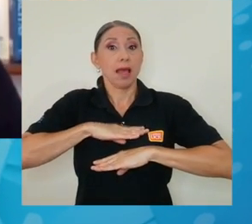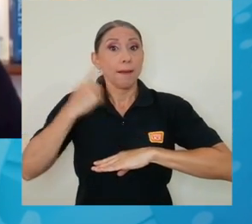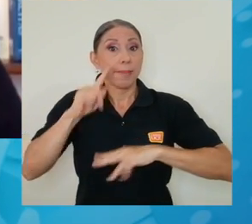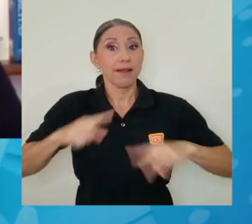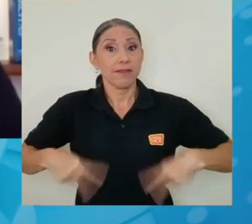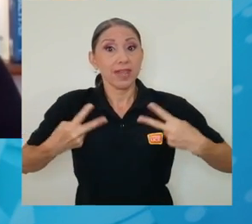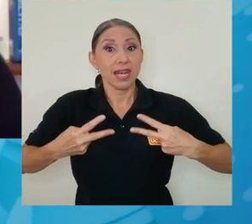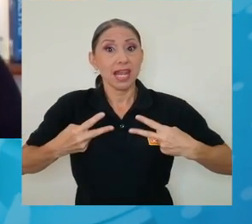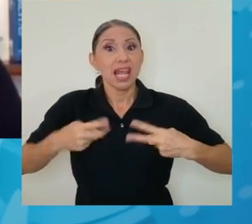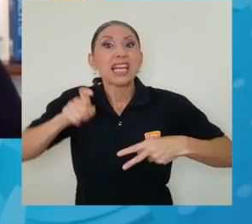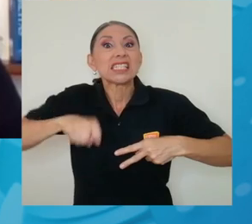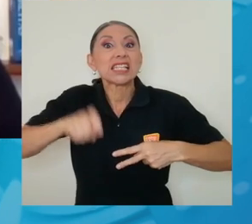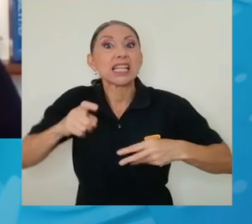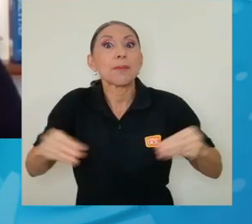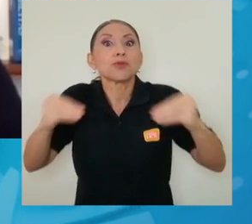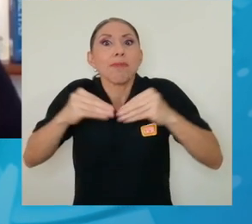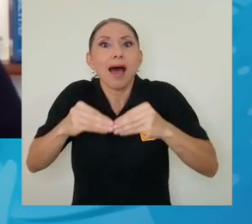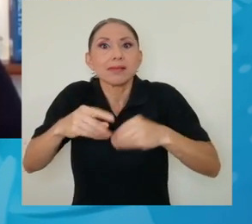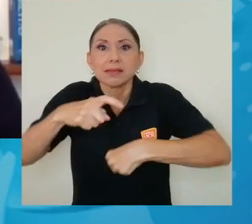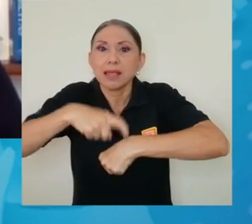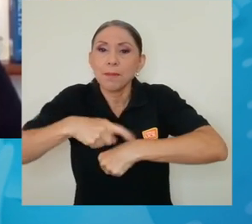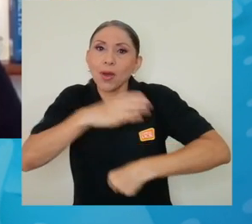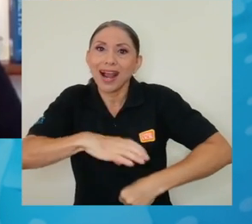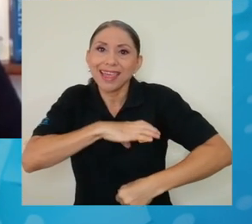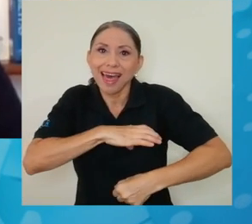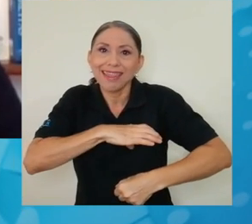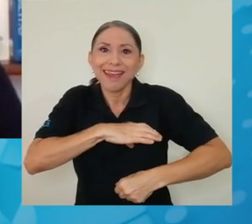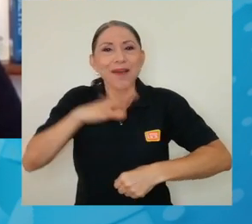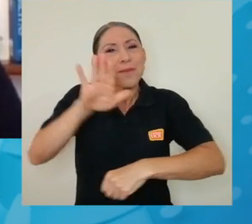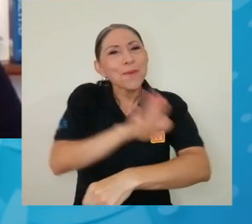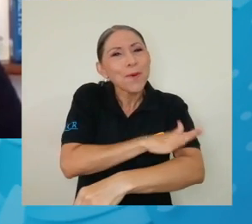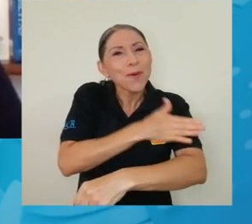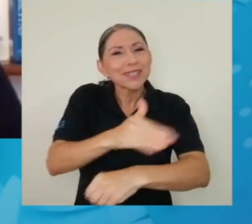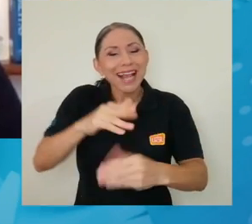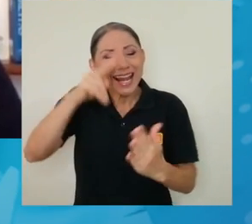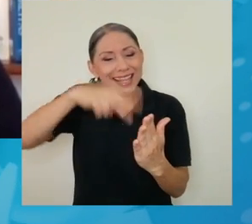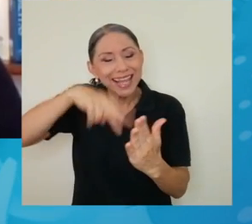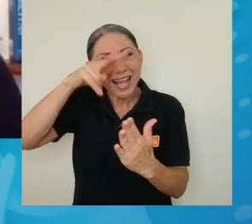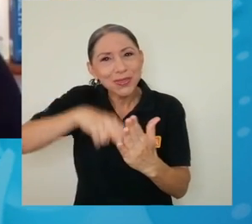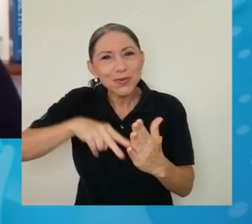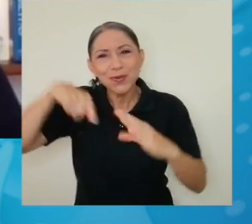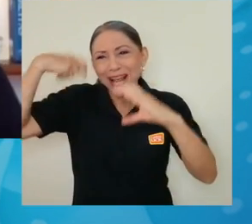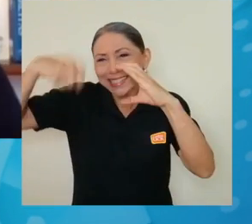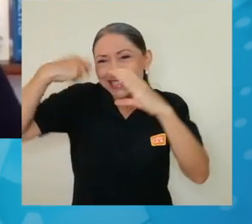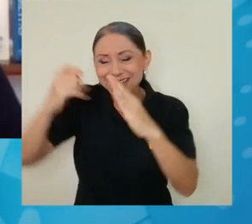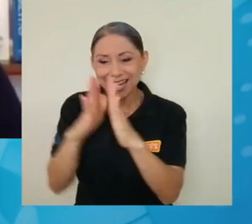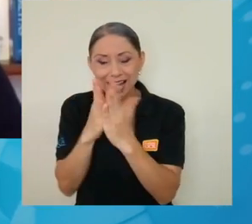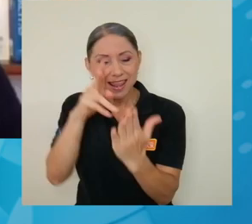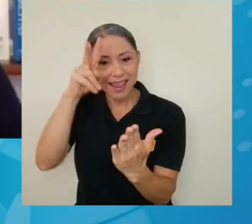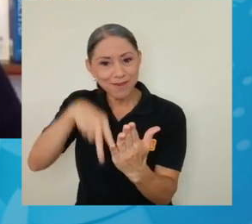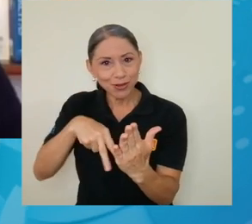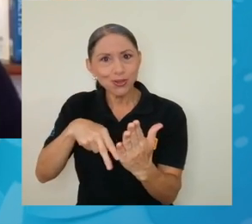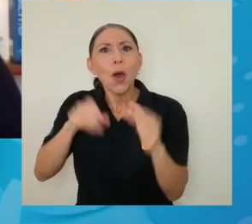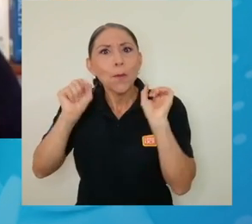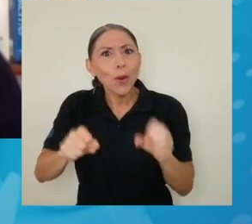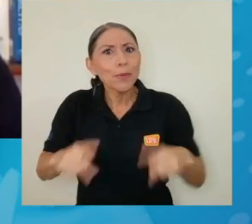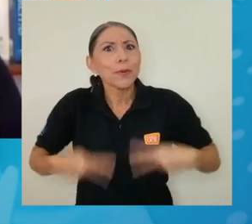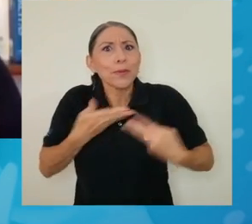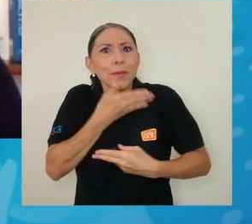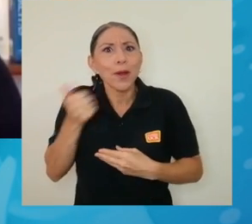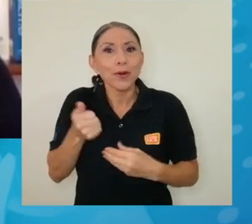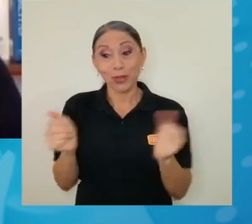tener tiempo de calidad. Y es ahí donde la música, la lectura, el cine, los libros, hacen que nuestra existencia sea más llevadera.